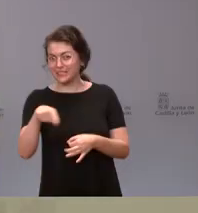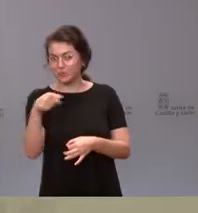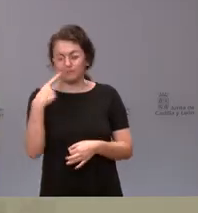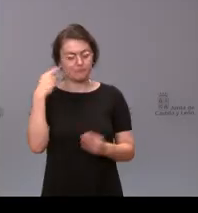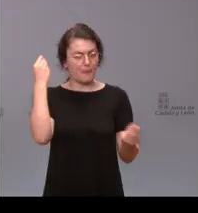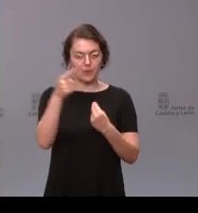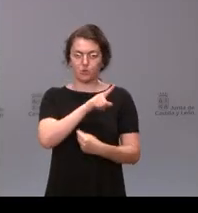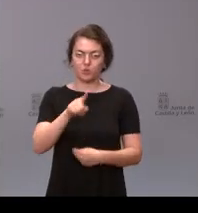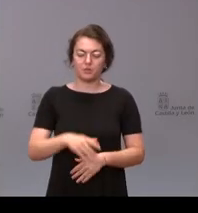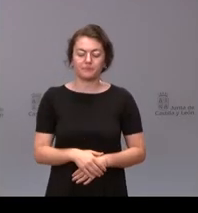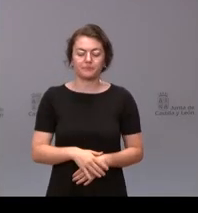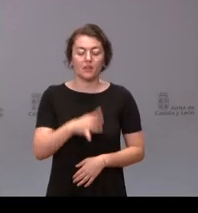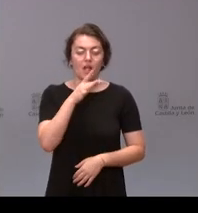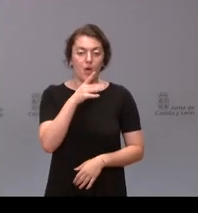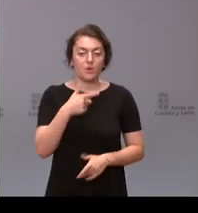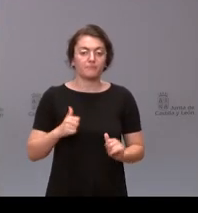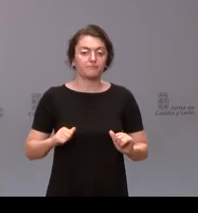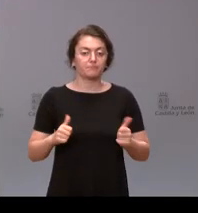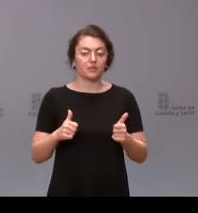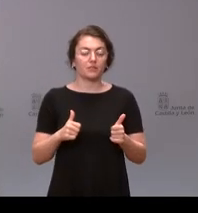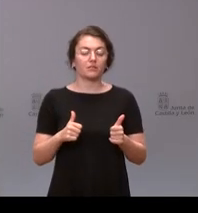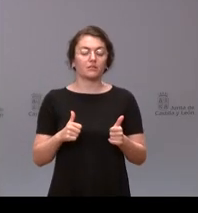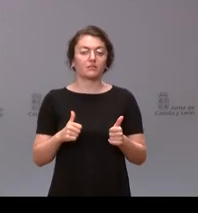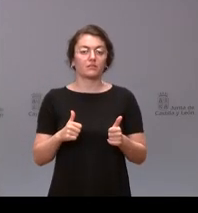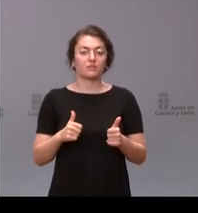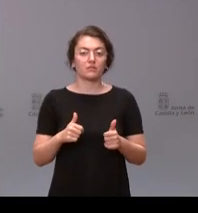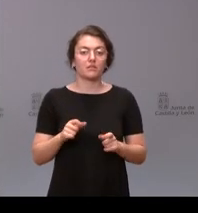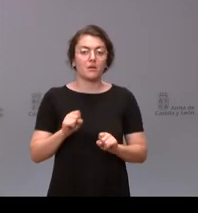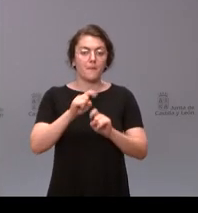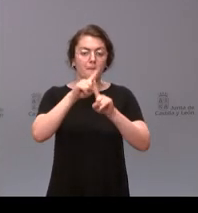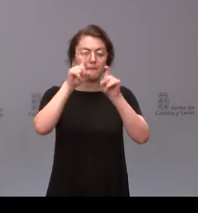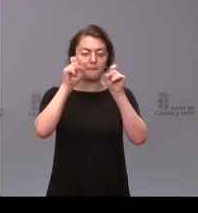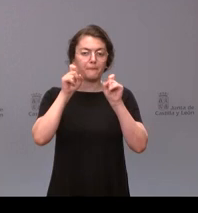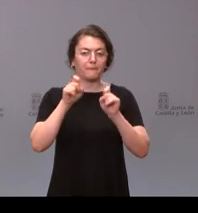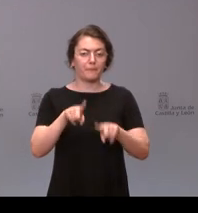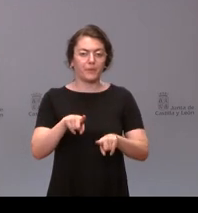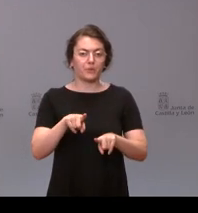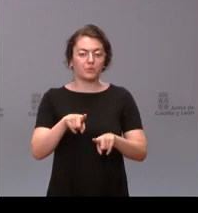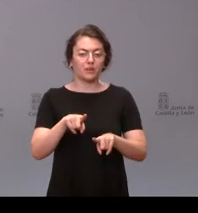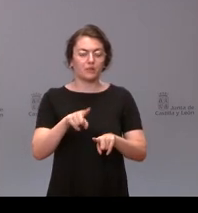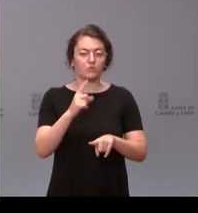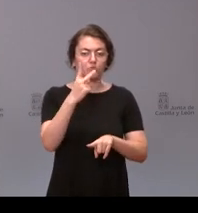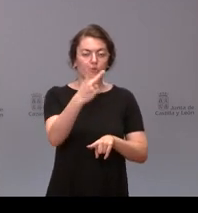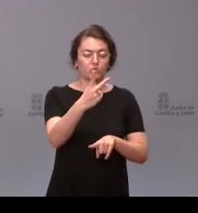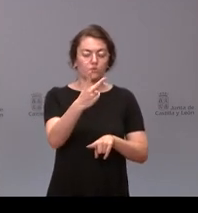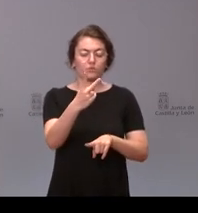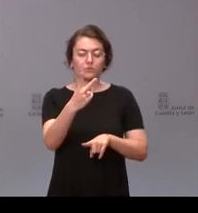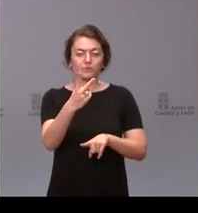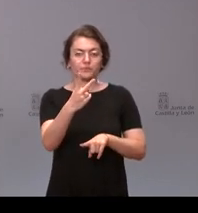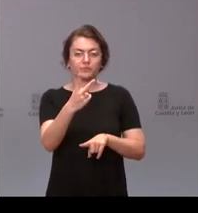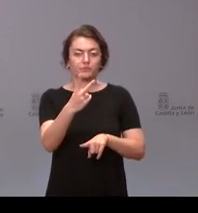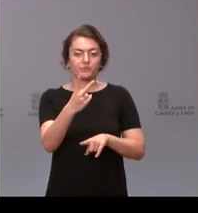Vamos a abrir como todos los jueves un turno de preguntas. Hoy serán solo dos intervenciones de nuestros